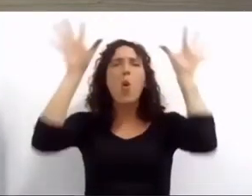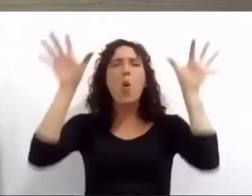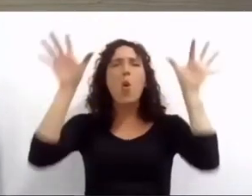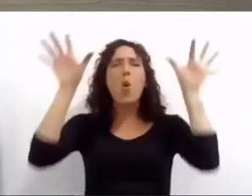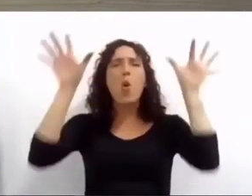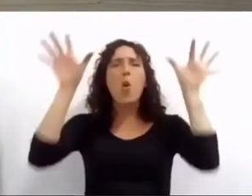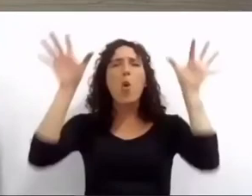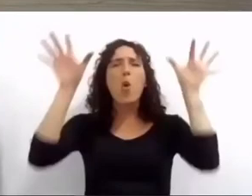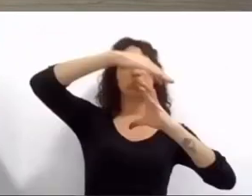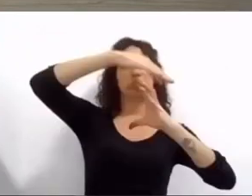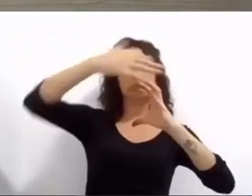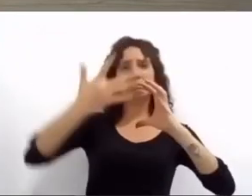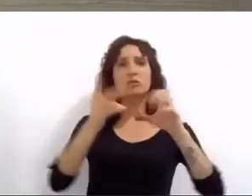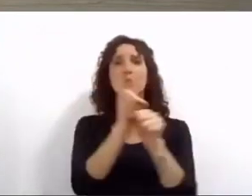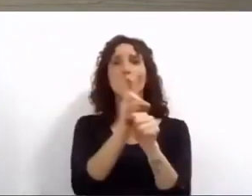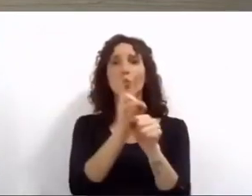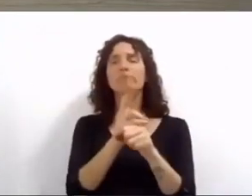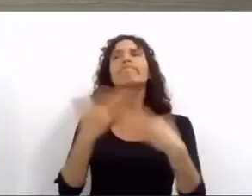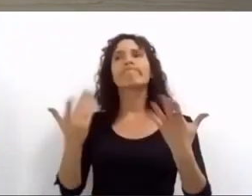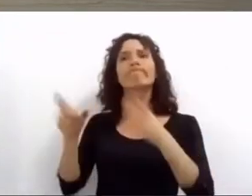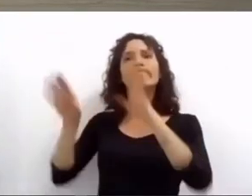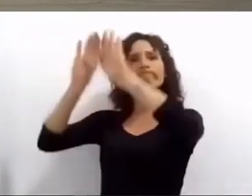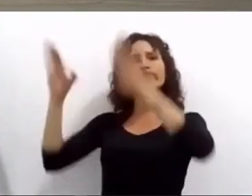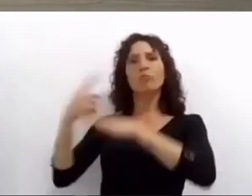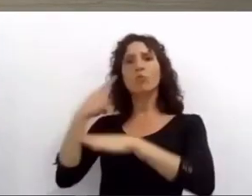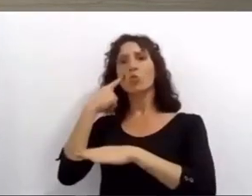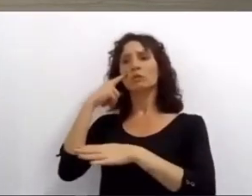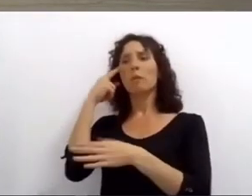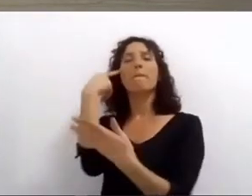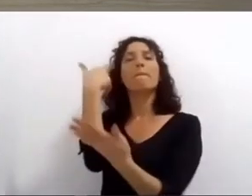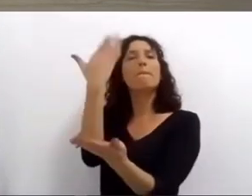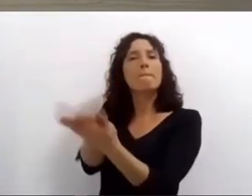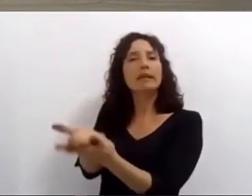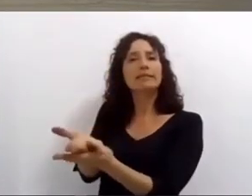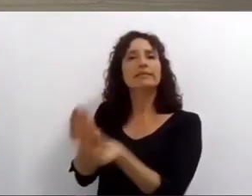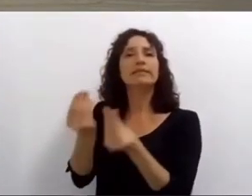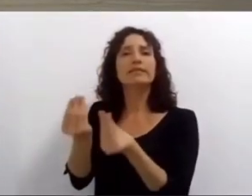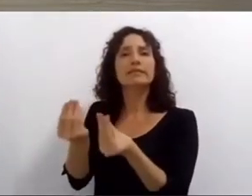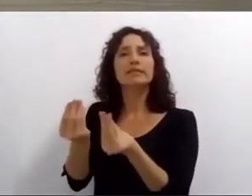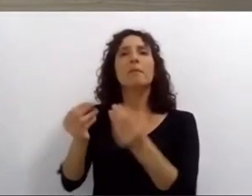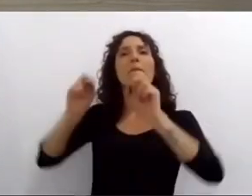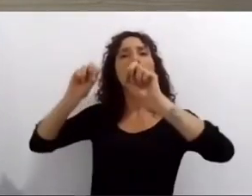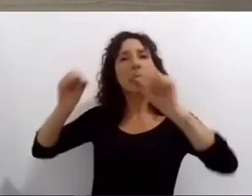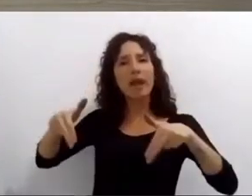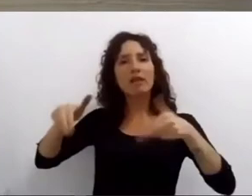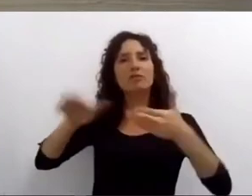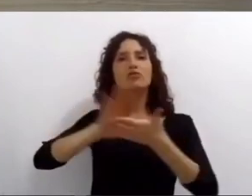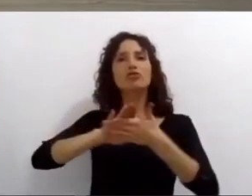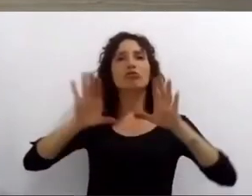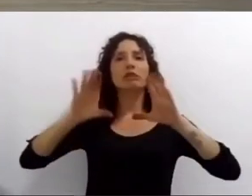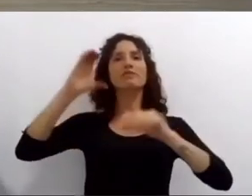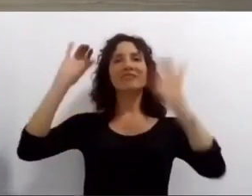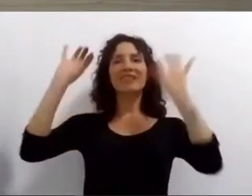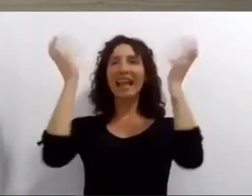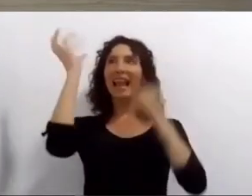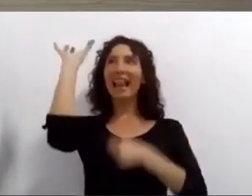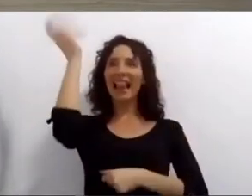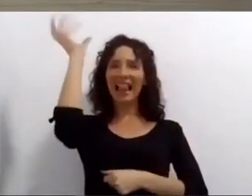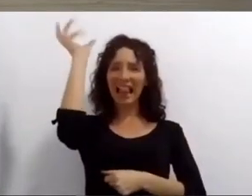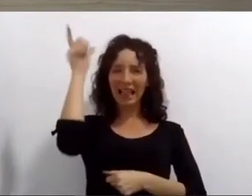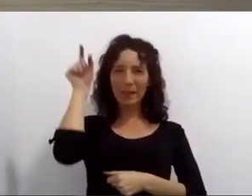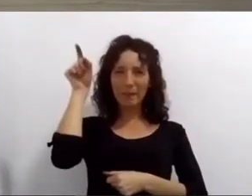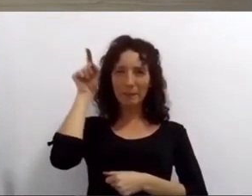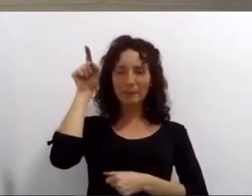por eso presentamos el plan local de acción climática 2030 con el objetivo de promover el uso de energías